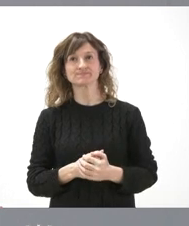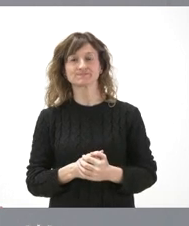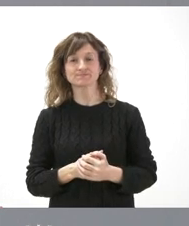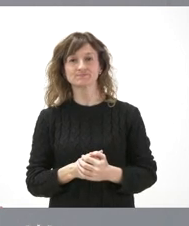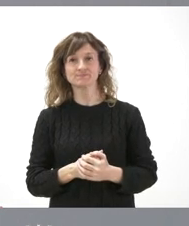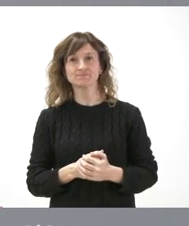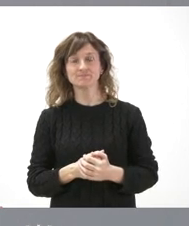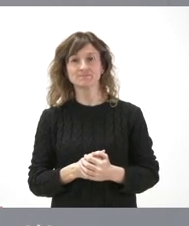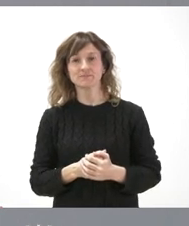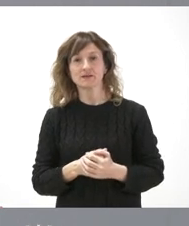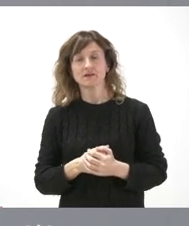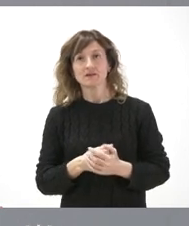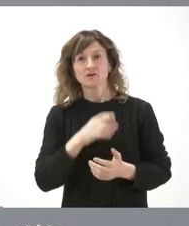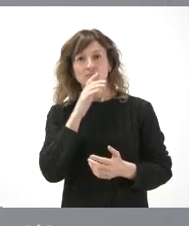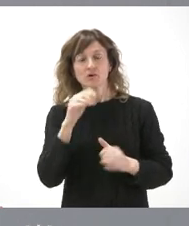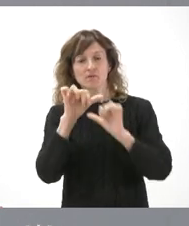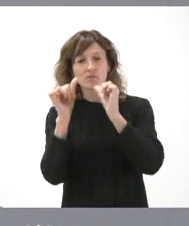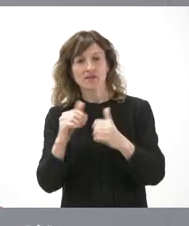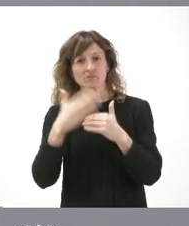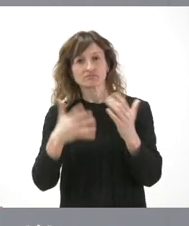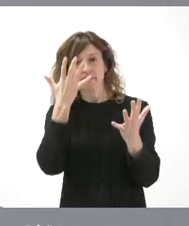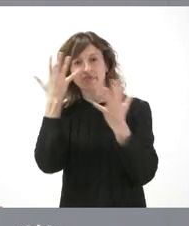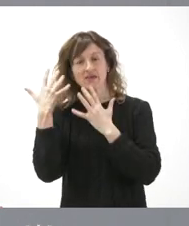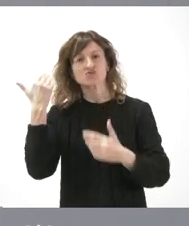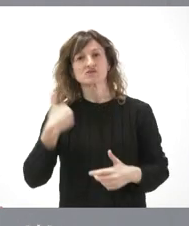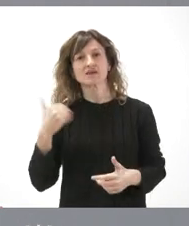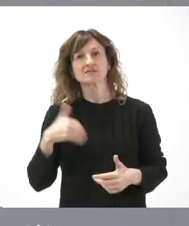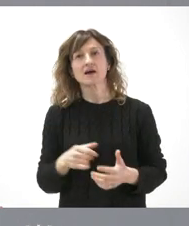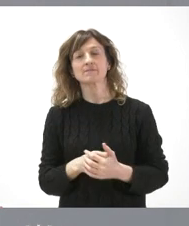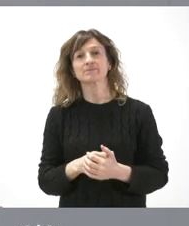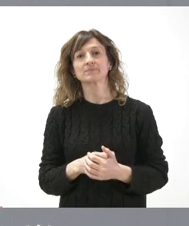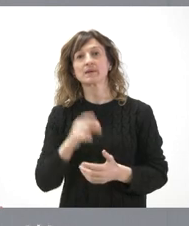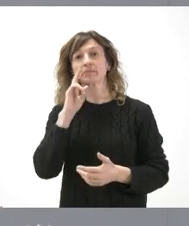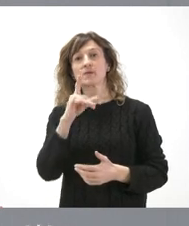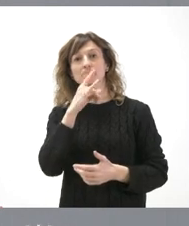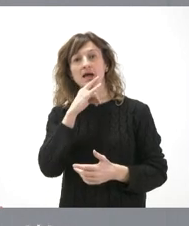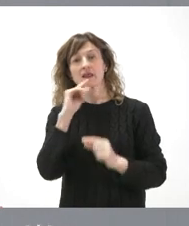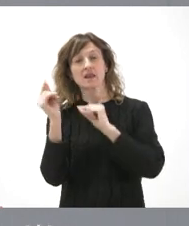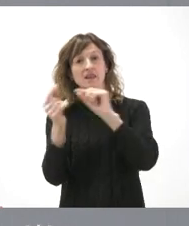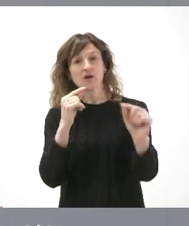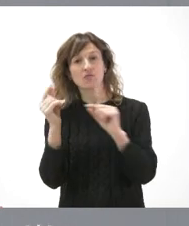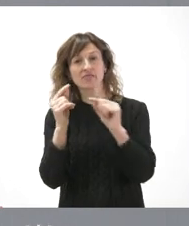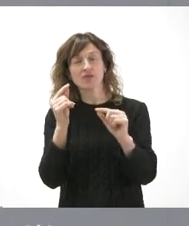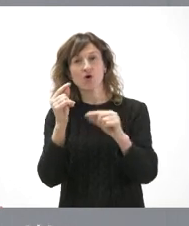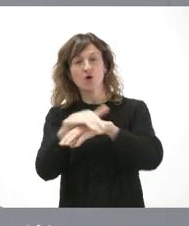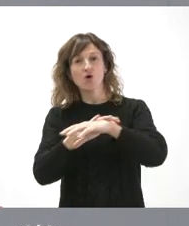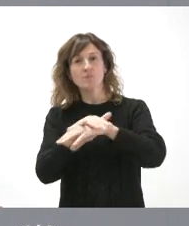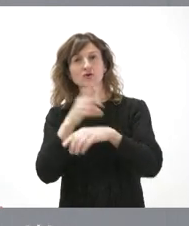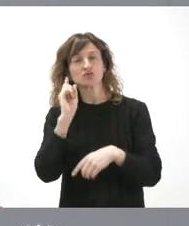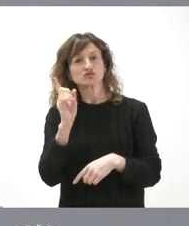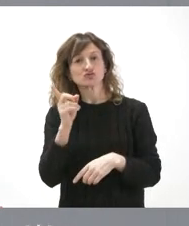Hace que finalizó la vigencia del modelo ya diez años y no veo bien que esta negociación por parte del Gobierno se lleve a cabo exclusivamente